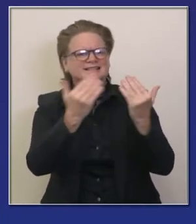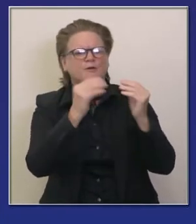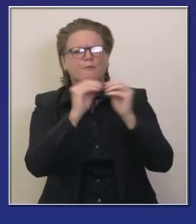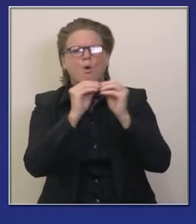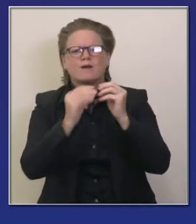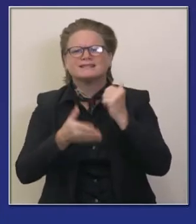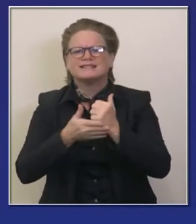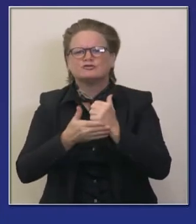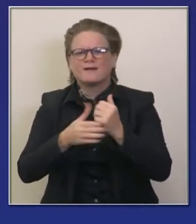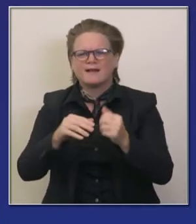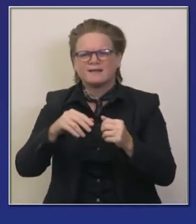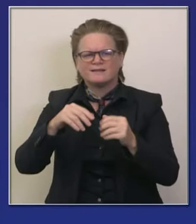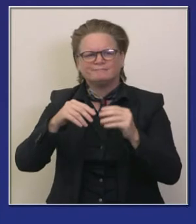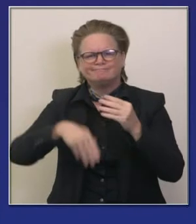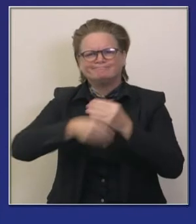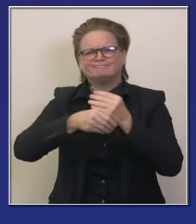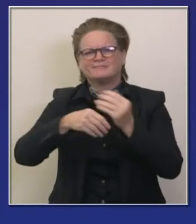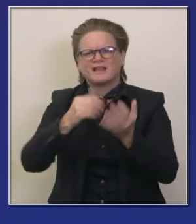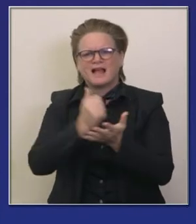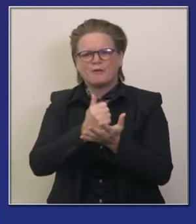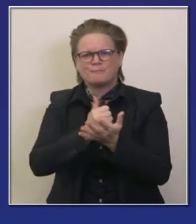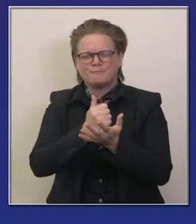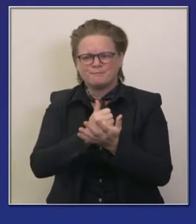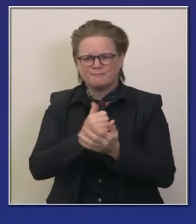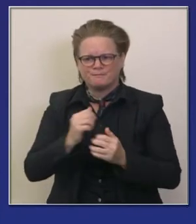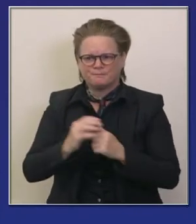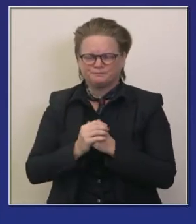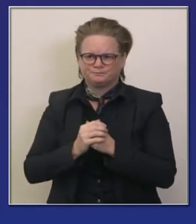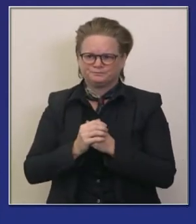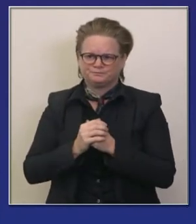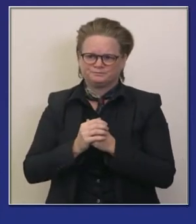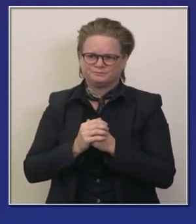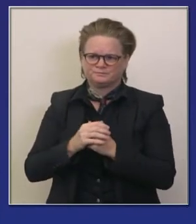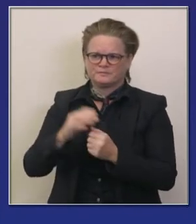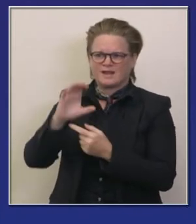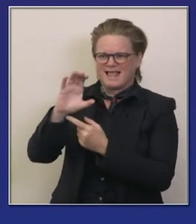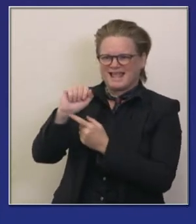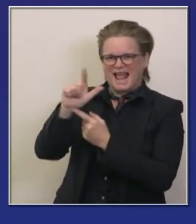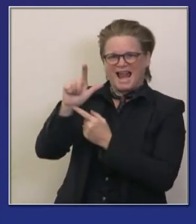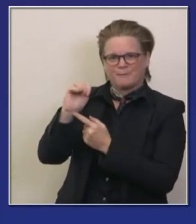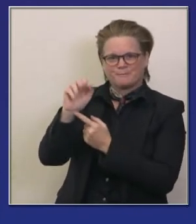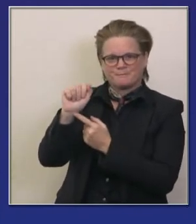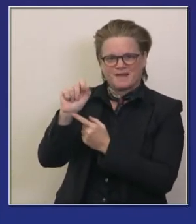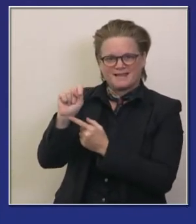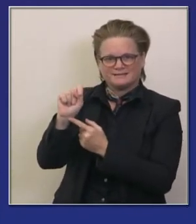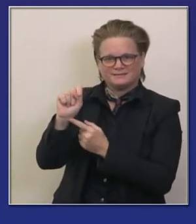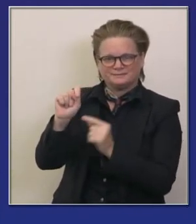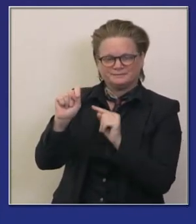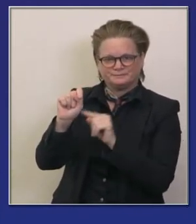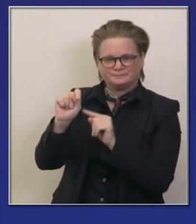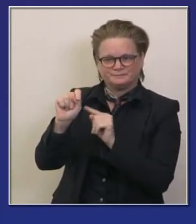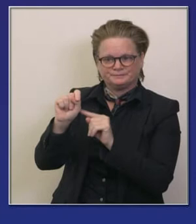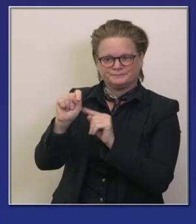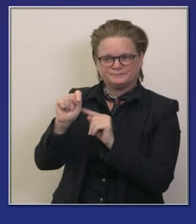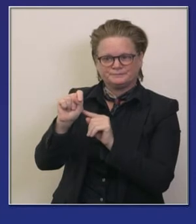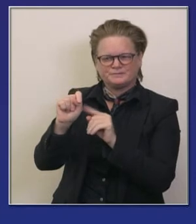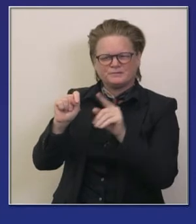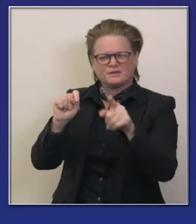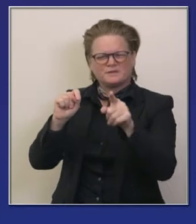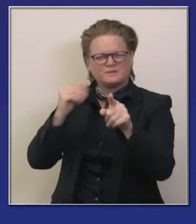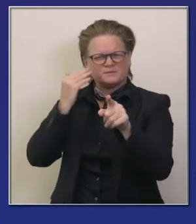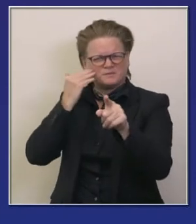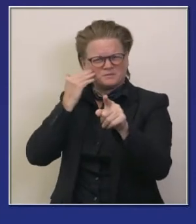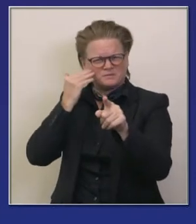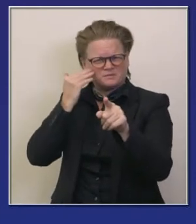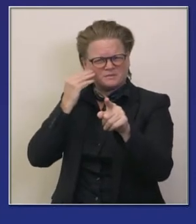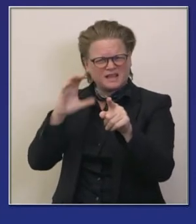personal especificado para ayudar en cuestiones especiales equipos que ya conocen